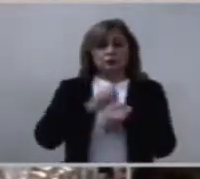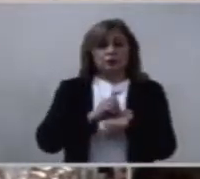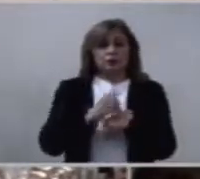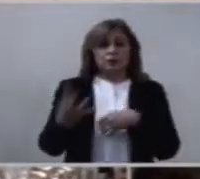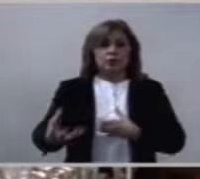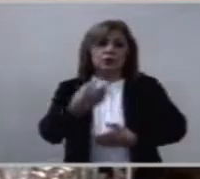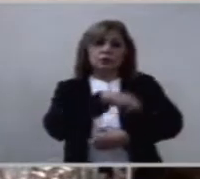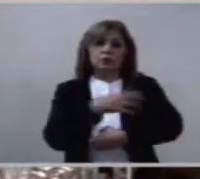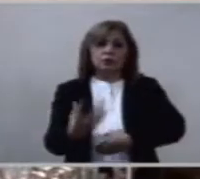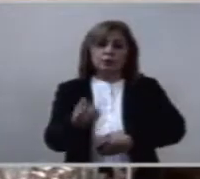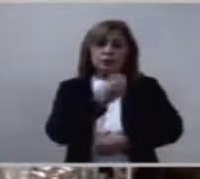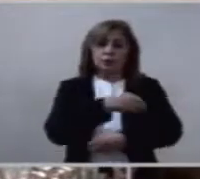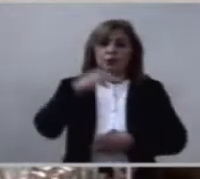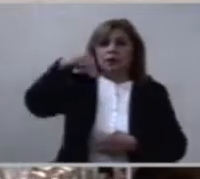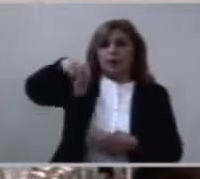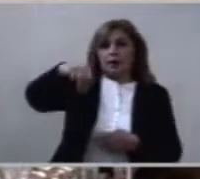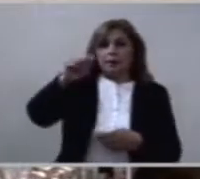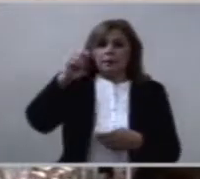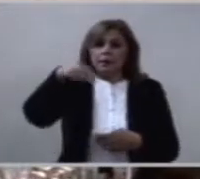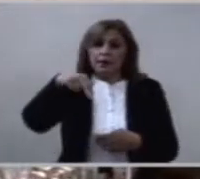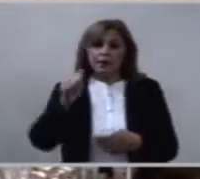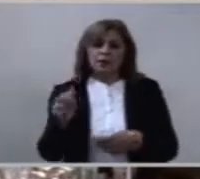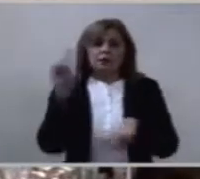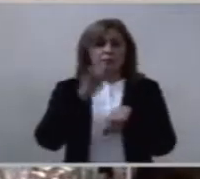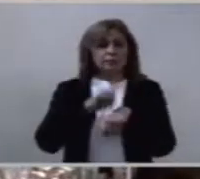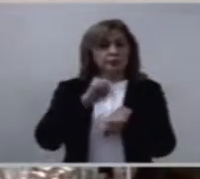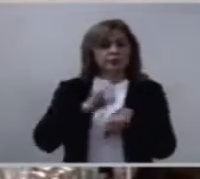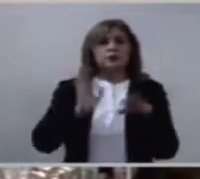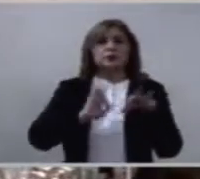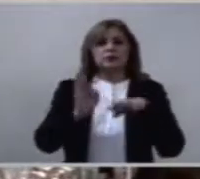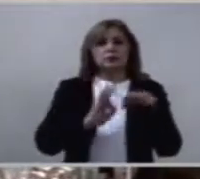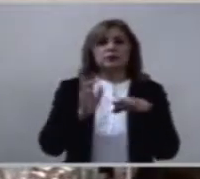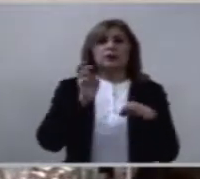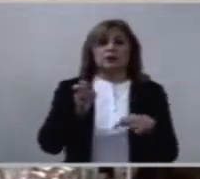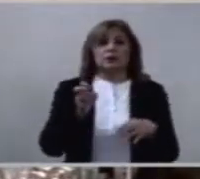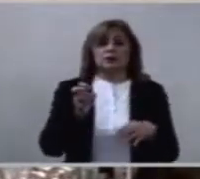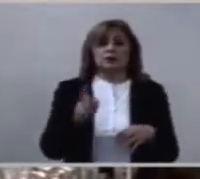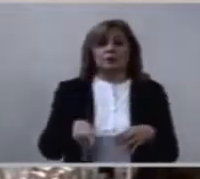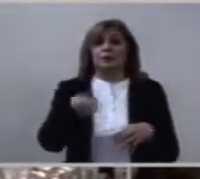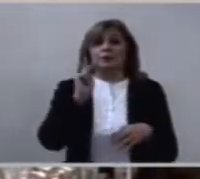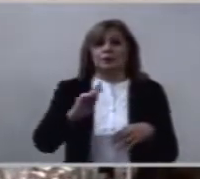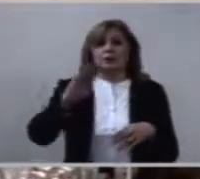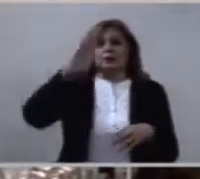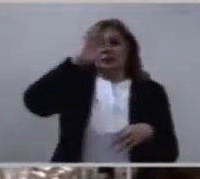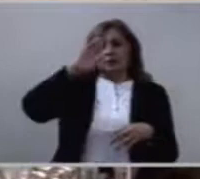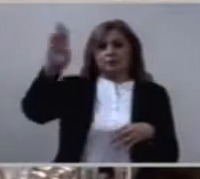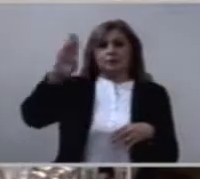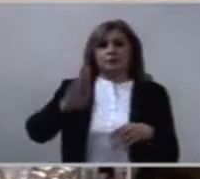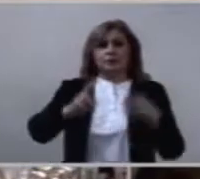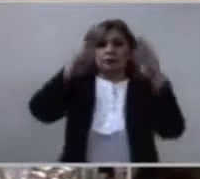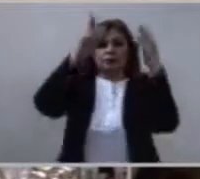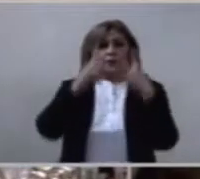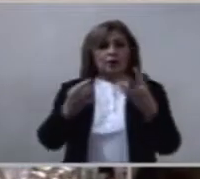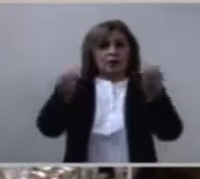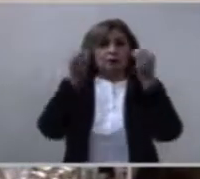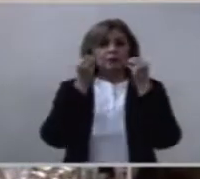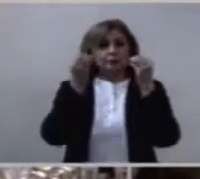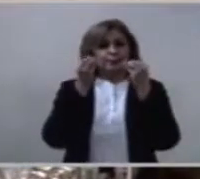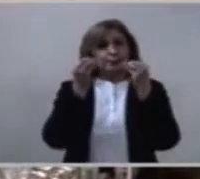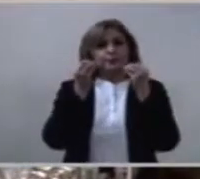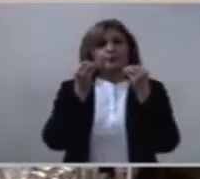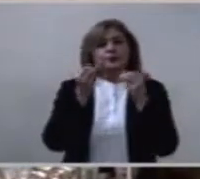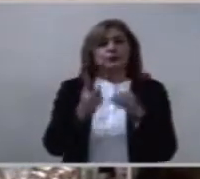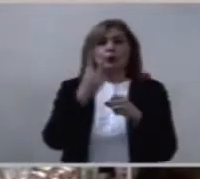por un día. Es así la gracia de Dios. Te basta